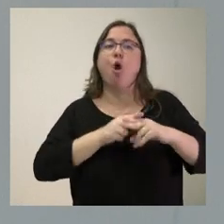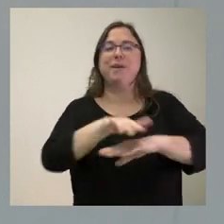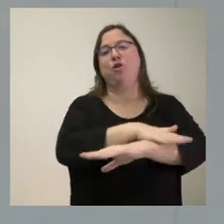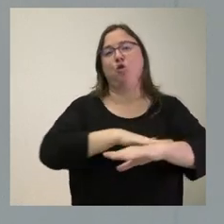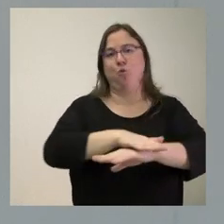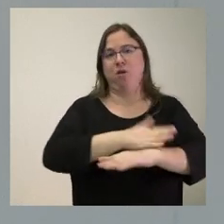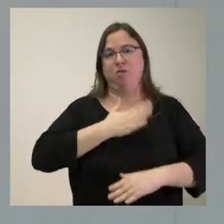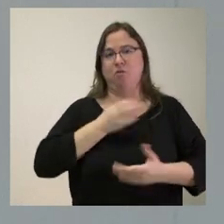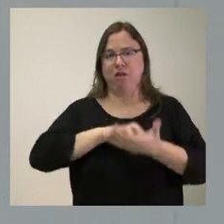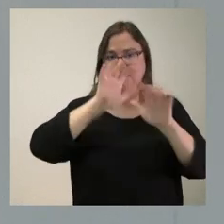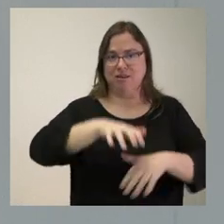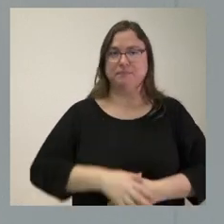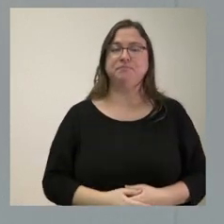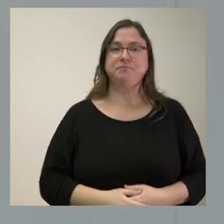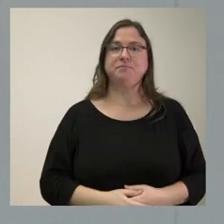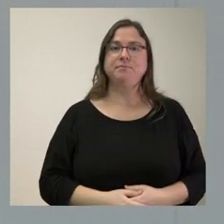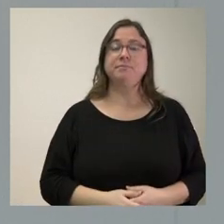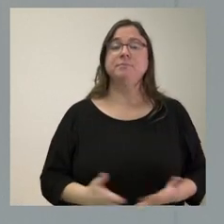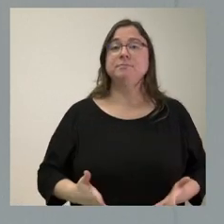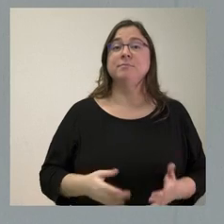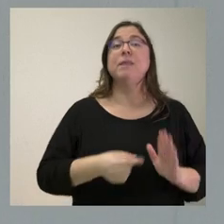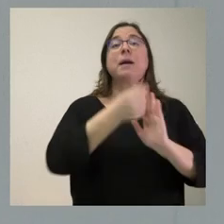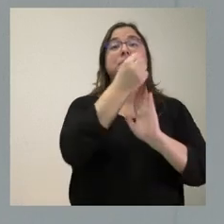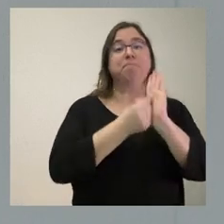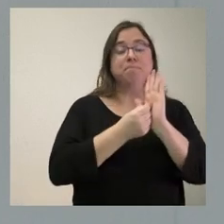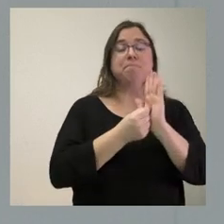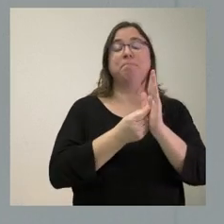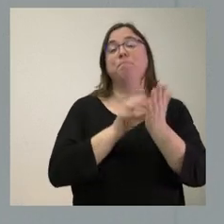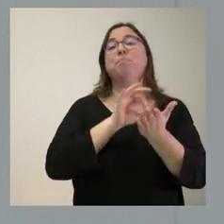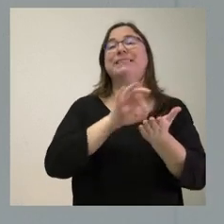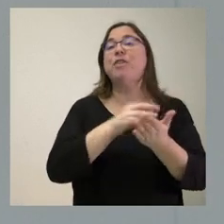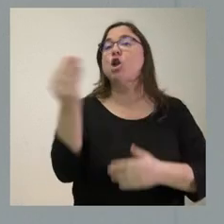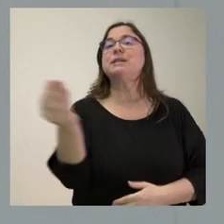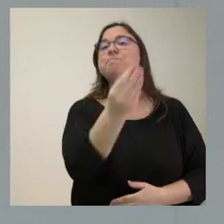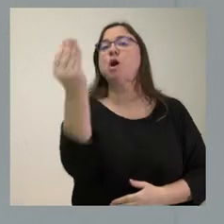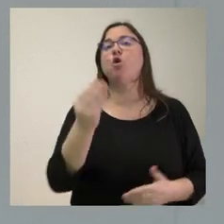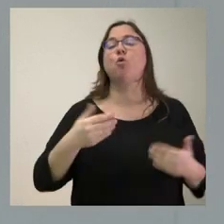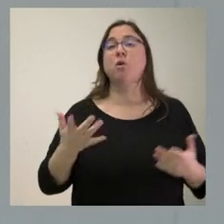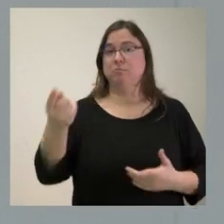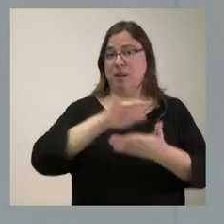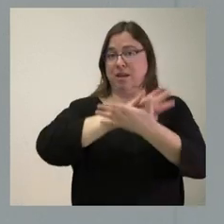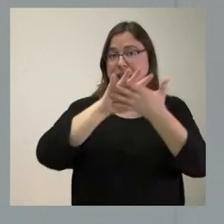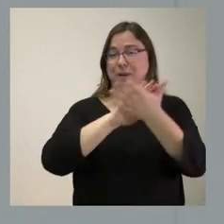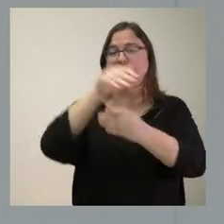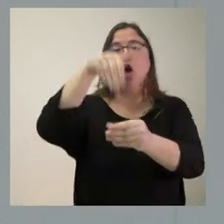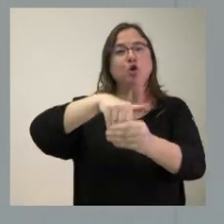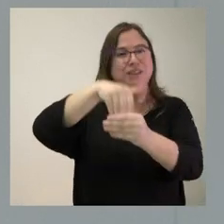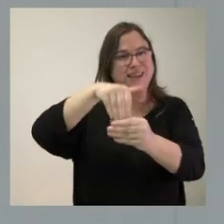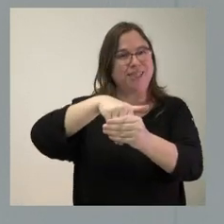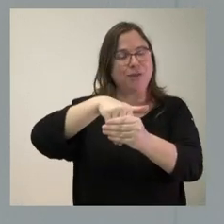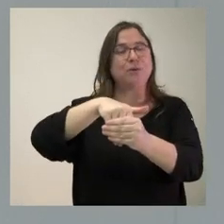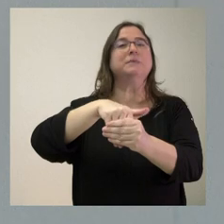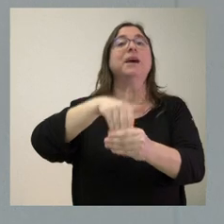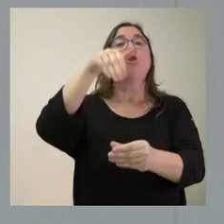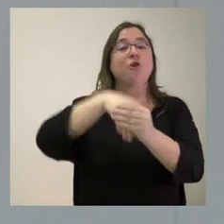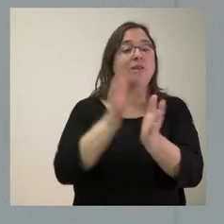Castilla y León. ¿En qué se mejoran las prestaciones? Cuando usted habla del contenido de lo aprobado, le digo que lo que se ha